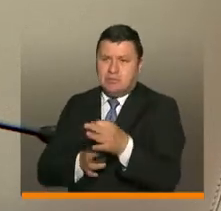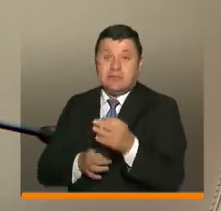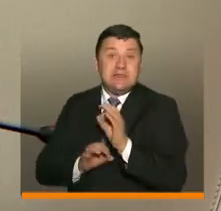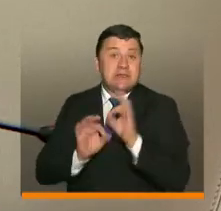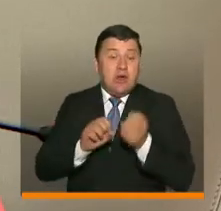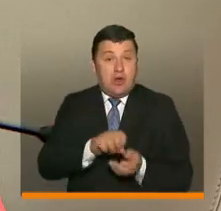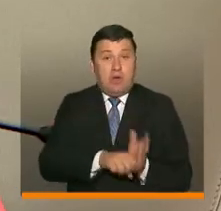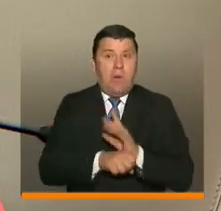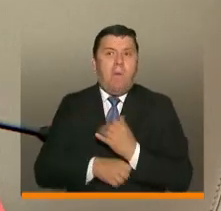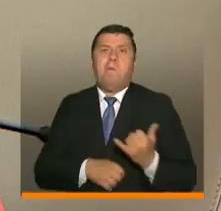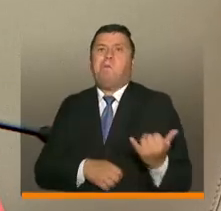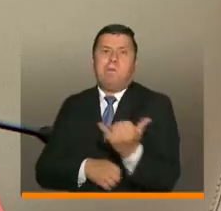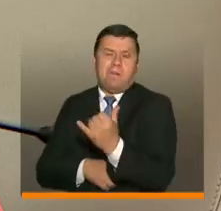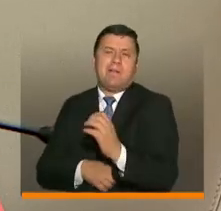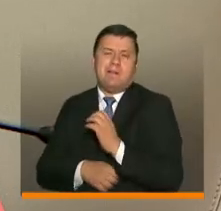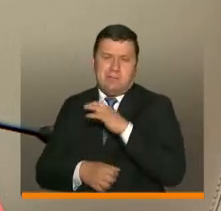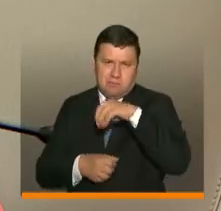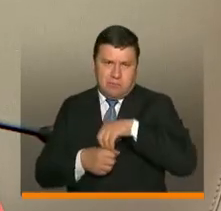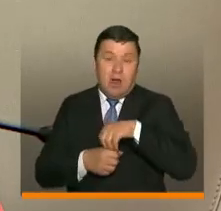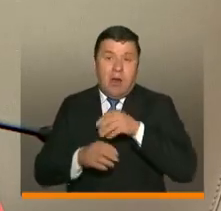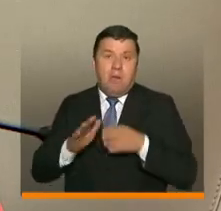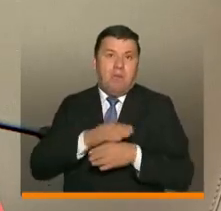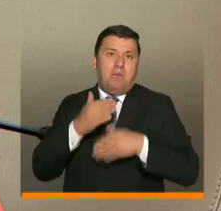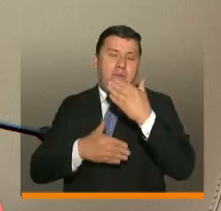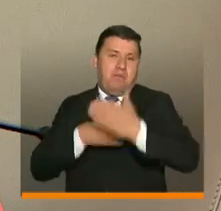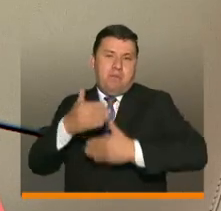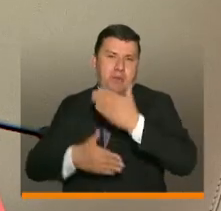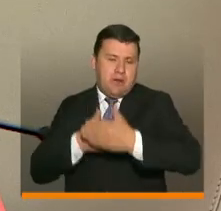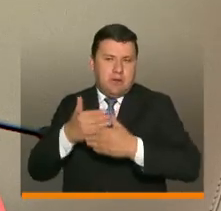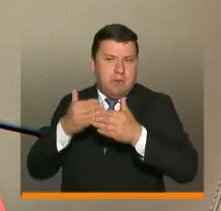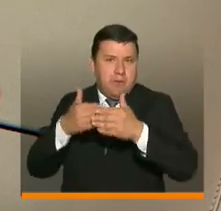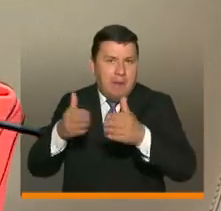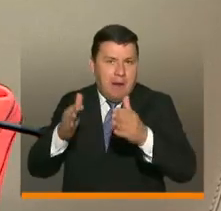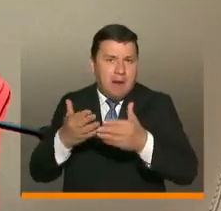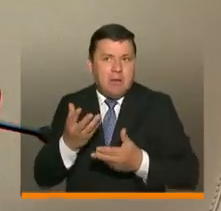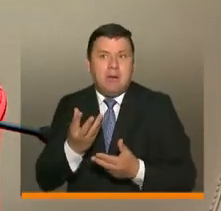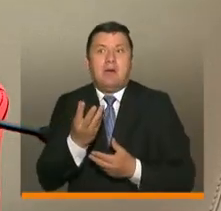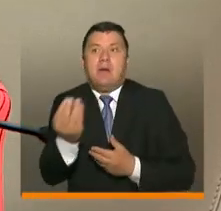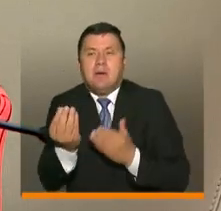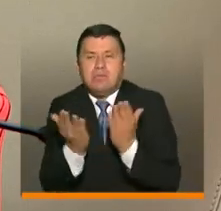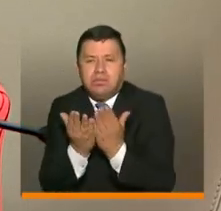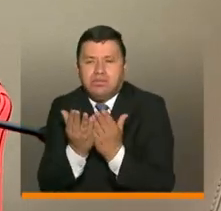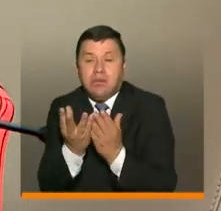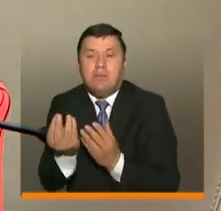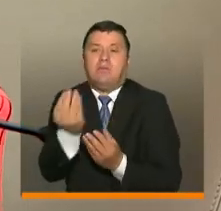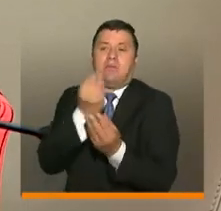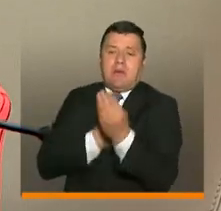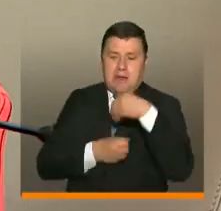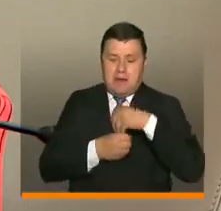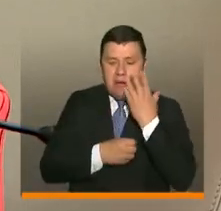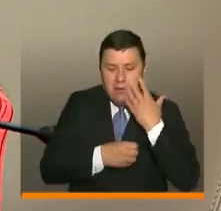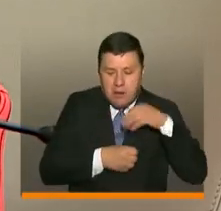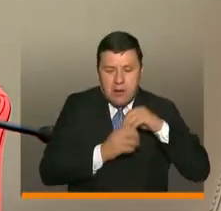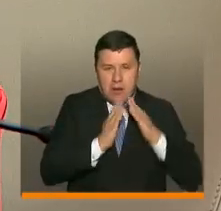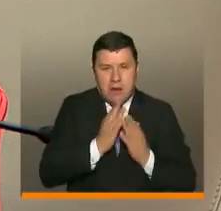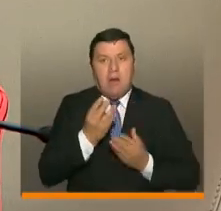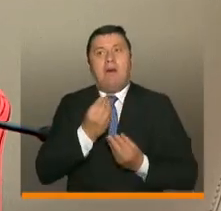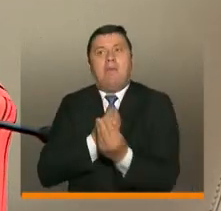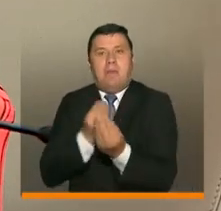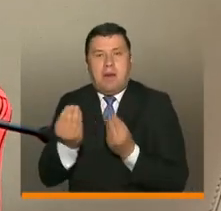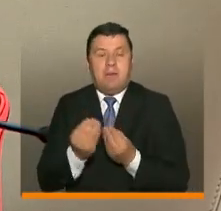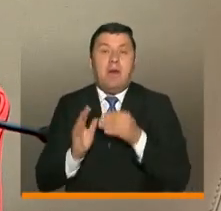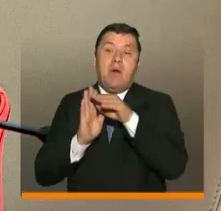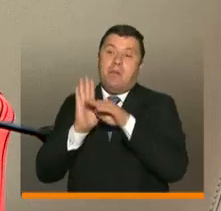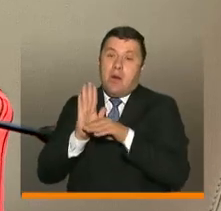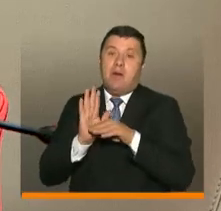no COVID, donde hay todas las características para poder iniciar un proceso gradual de alternancia. Segundo, elaborar directamente los protocolos